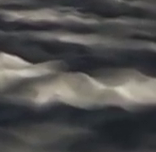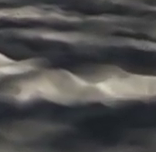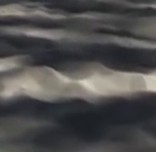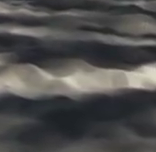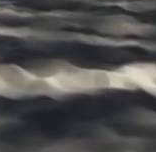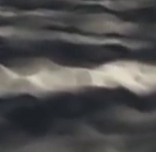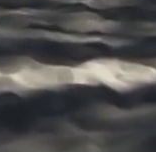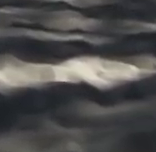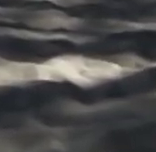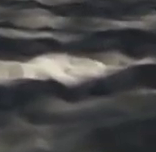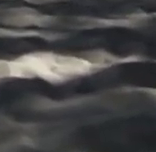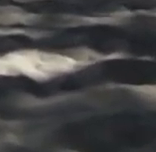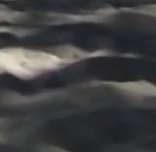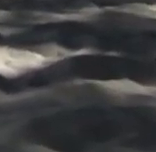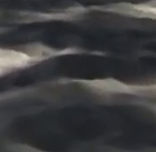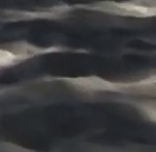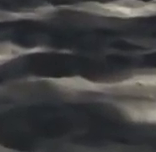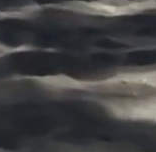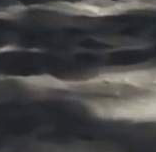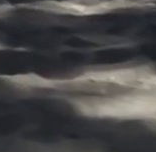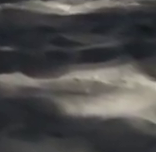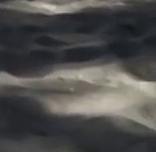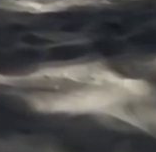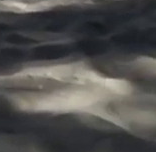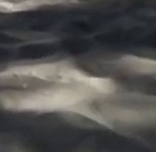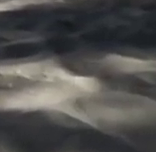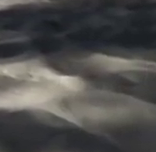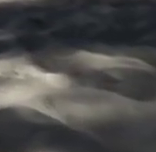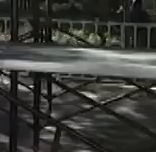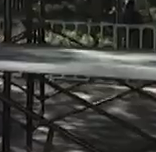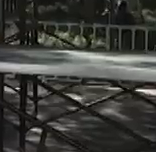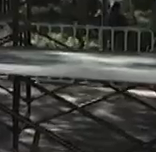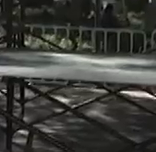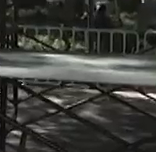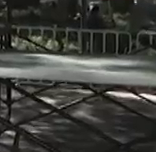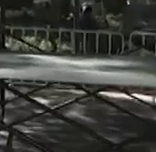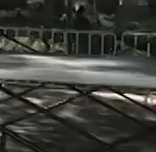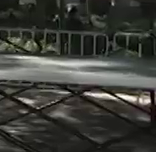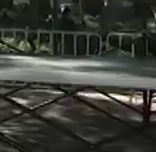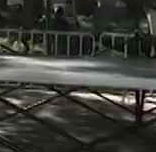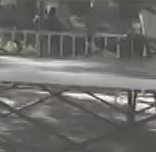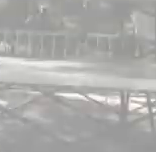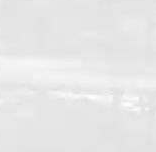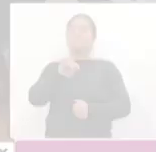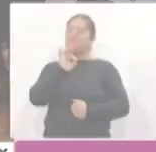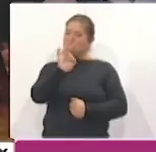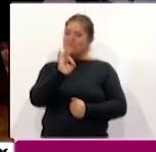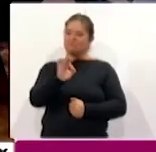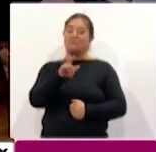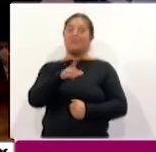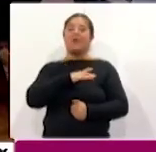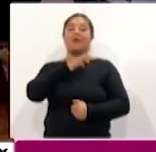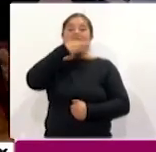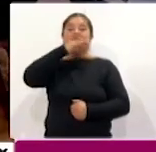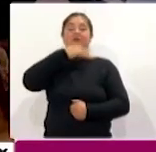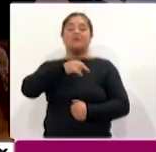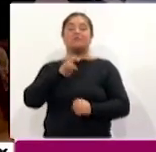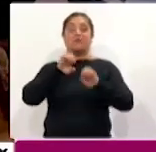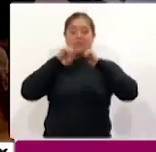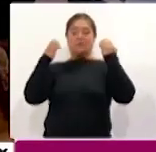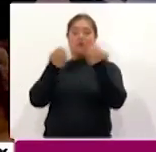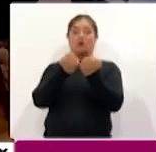tlaxcaltecas podrán disfrutar de algunos encuentros de manera gratuita en la cancha que se instaló en la explanada del Museo de Arte de Tlaxcala. Tendrán dos estadios,